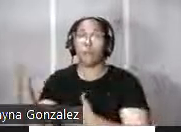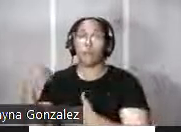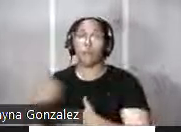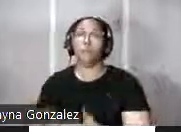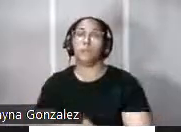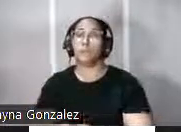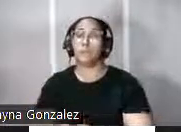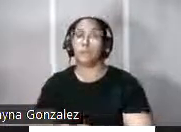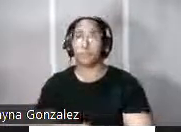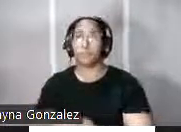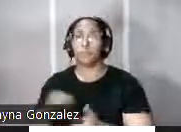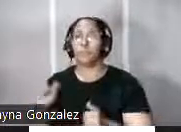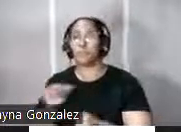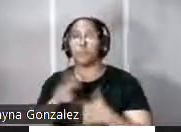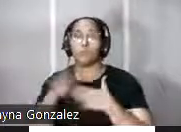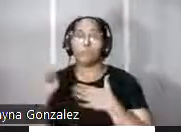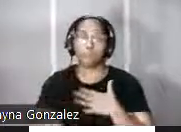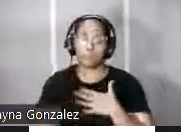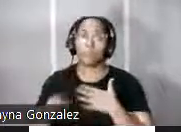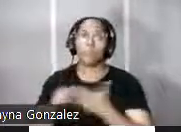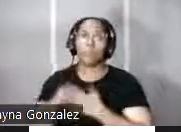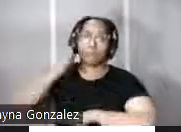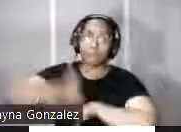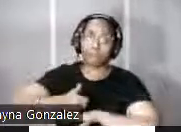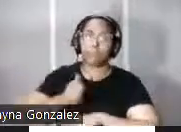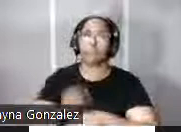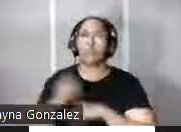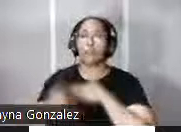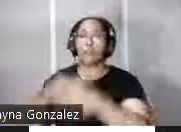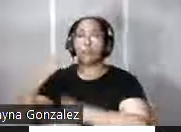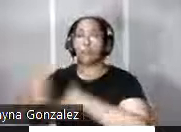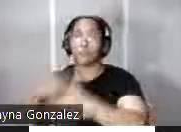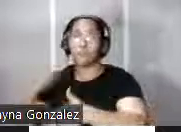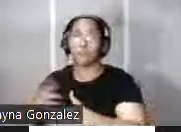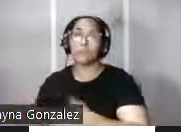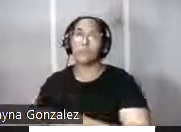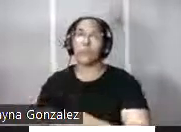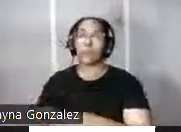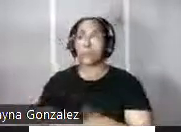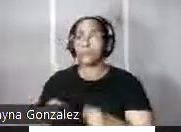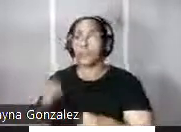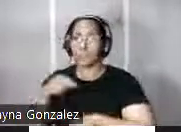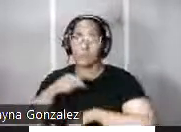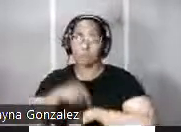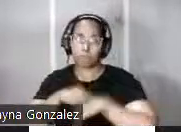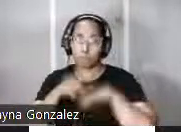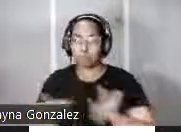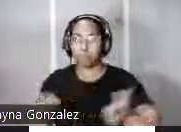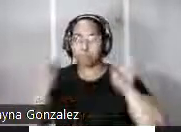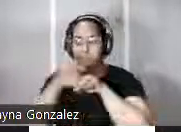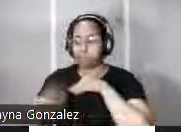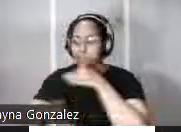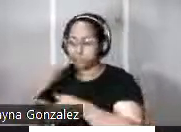anterior como consecuencia fundamentalmente de la evolución táctico estratégica del momento pero también a la evolución